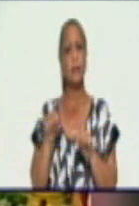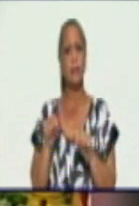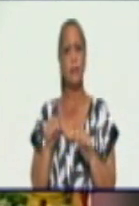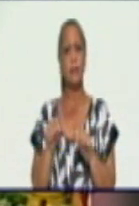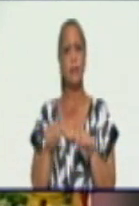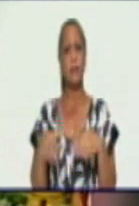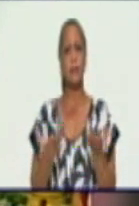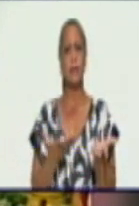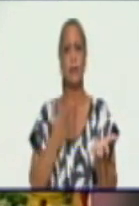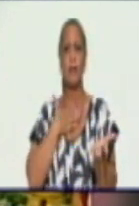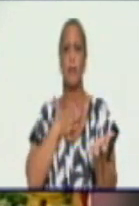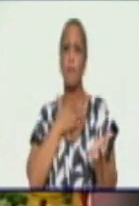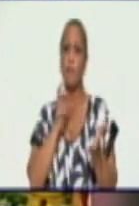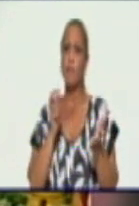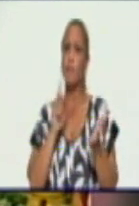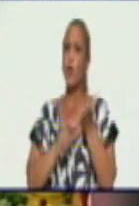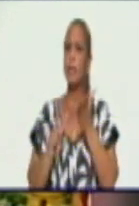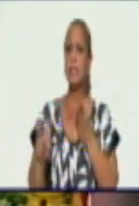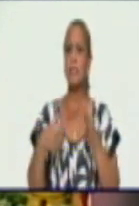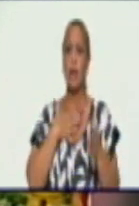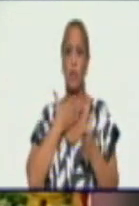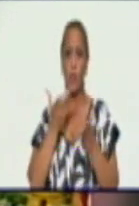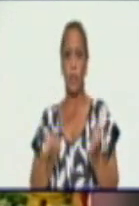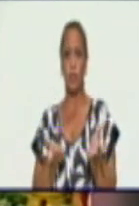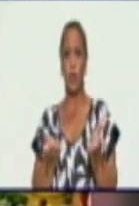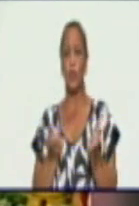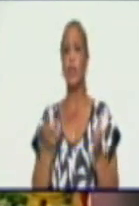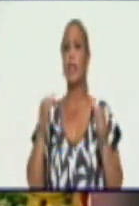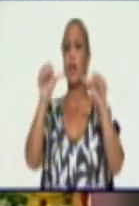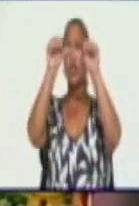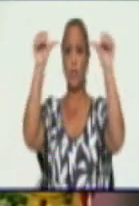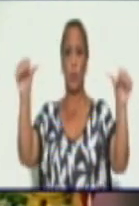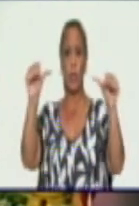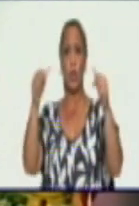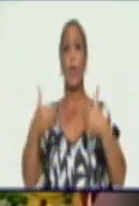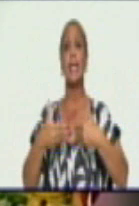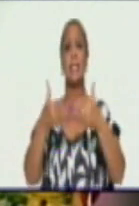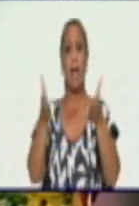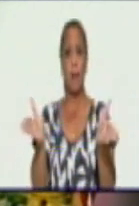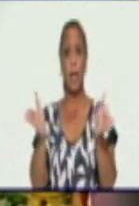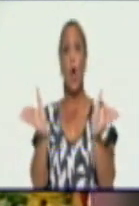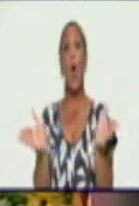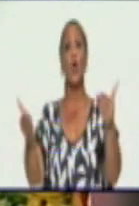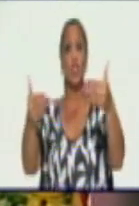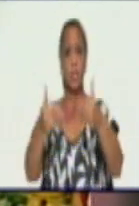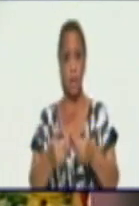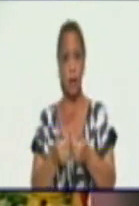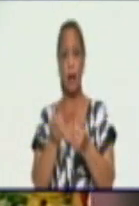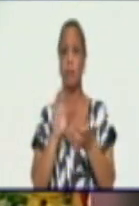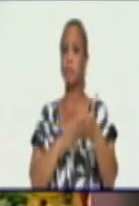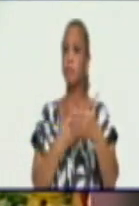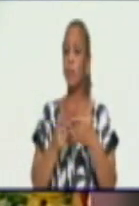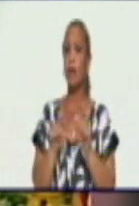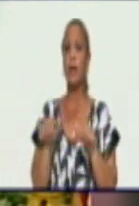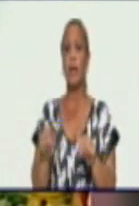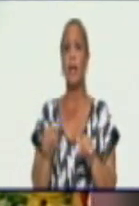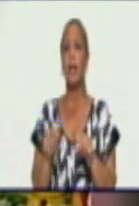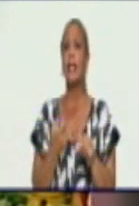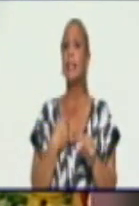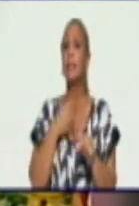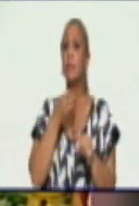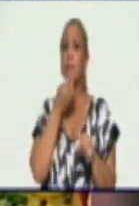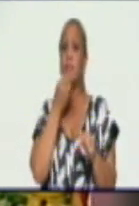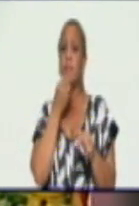despacho provincial nuestro, los circuitos que se abren o cierren en un momento determinado, y eso impediría el desplazamiento de los carros nuestros